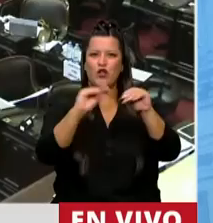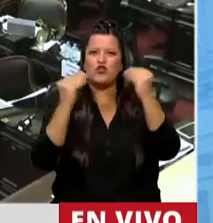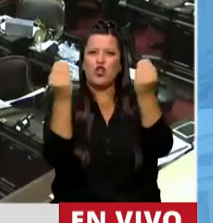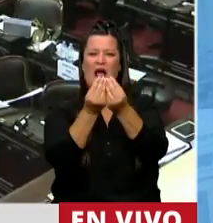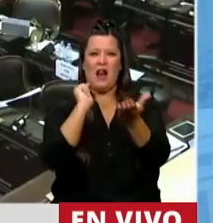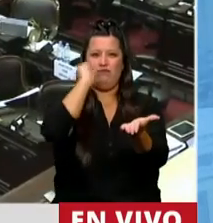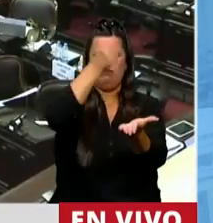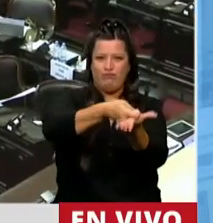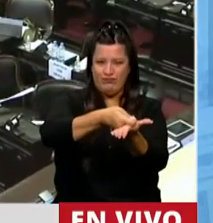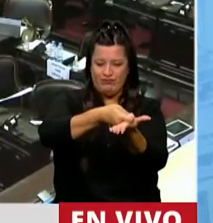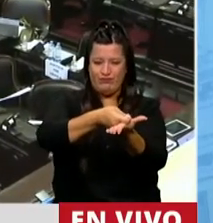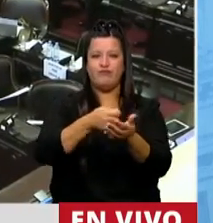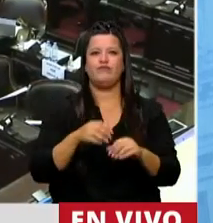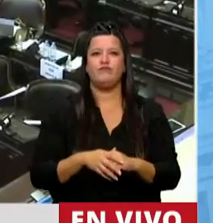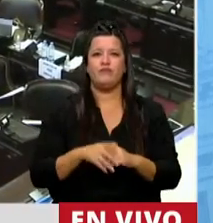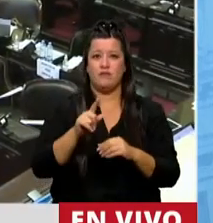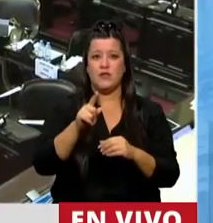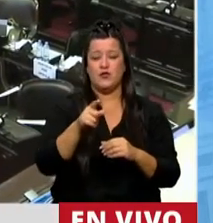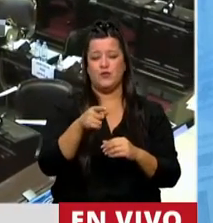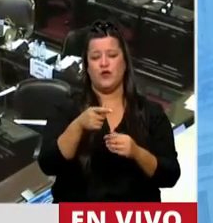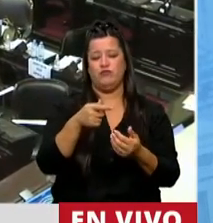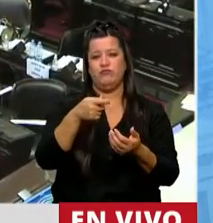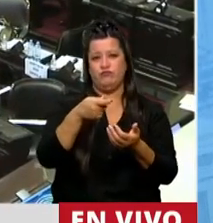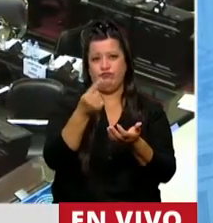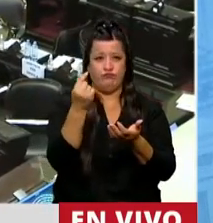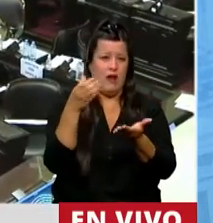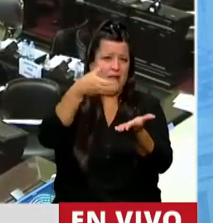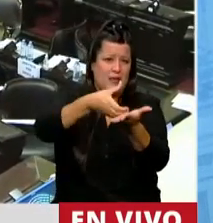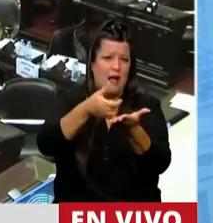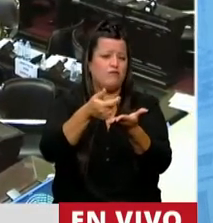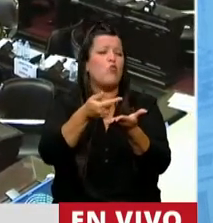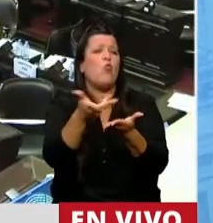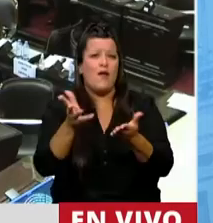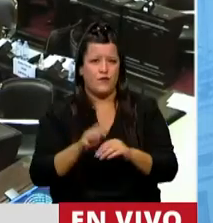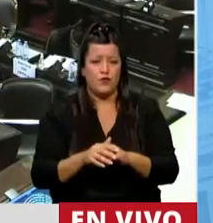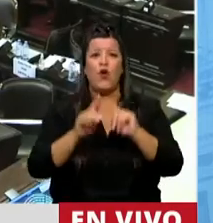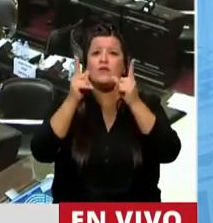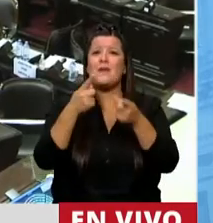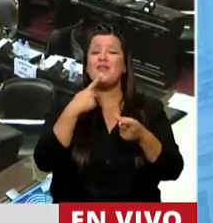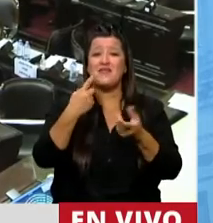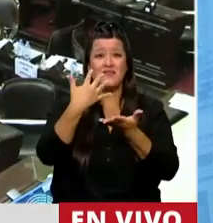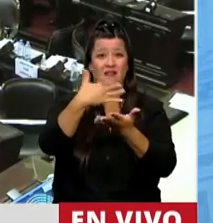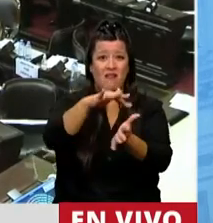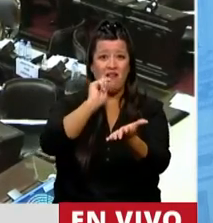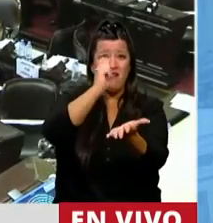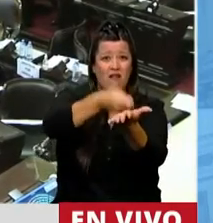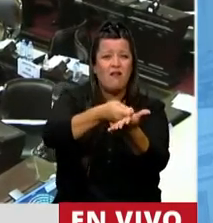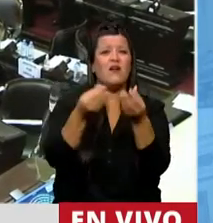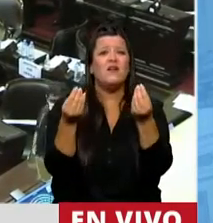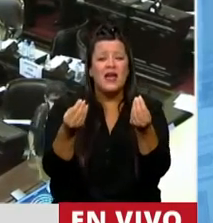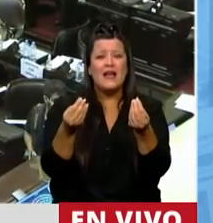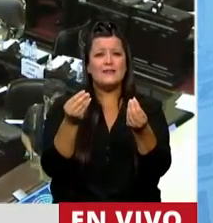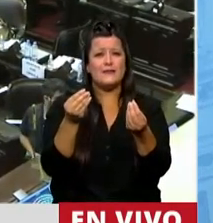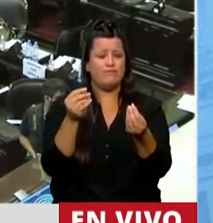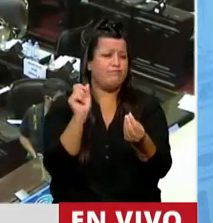es el beneficio a recibir, tratan de establecer también que la indemnización tiene un carácter de bien